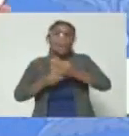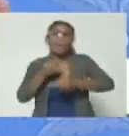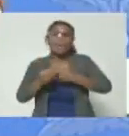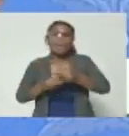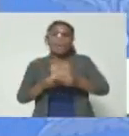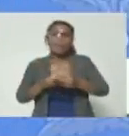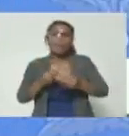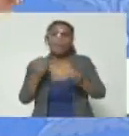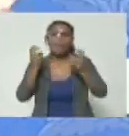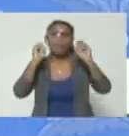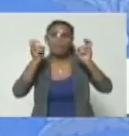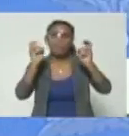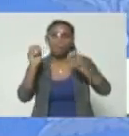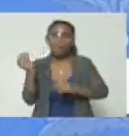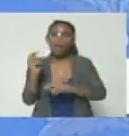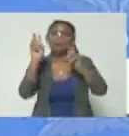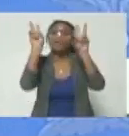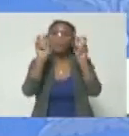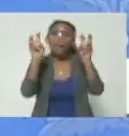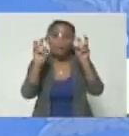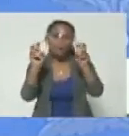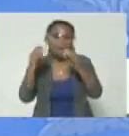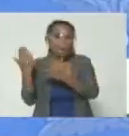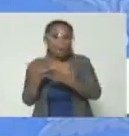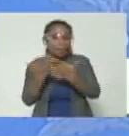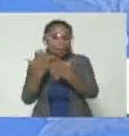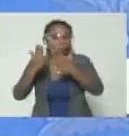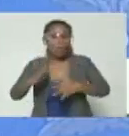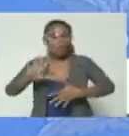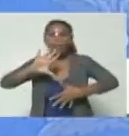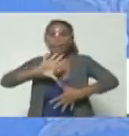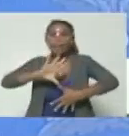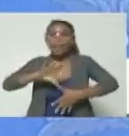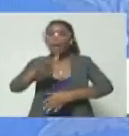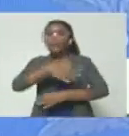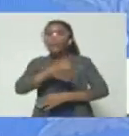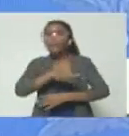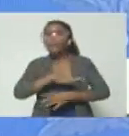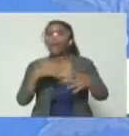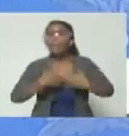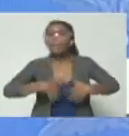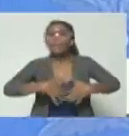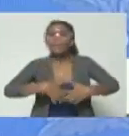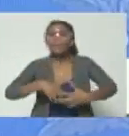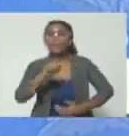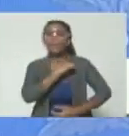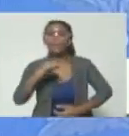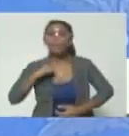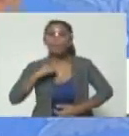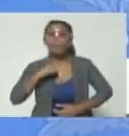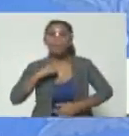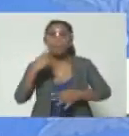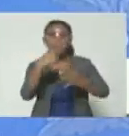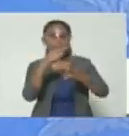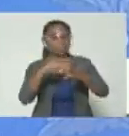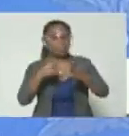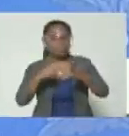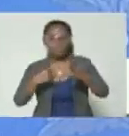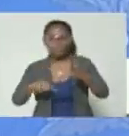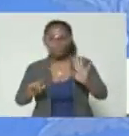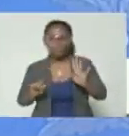es como el nicho, es como la nueva escuela de las Américas donde empresas privadas, llámense Silver Corp, llámense